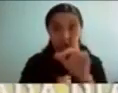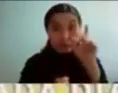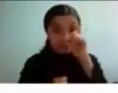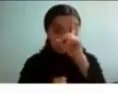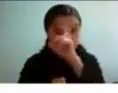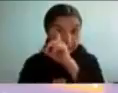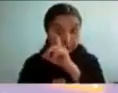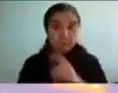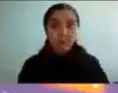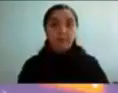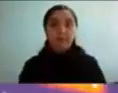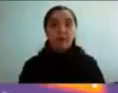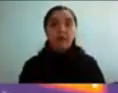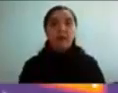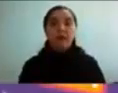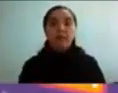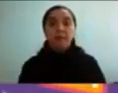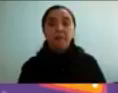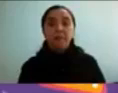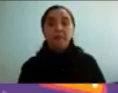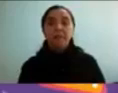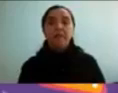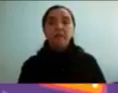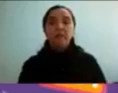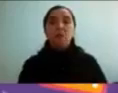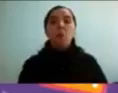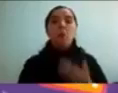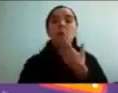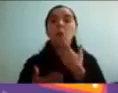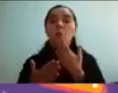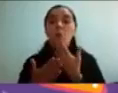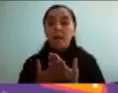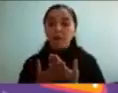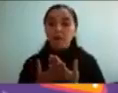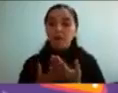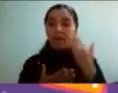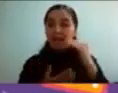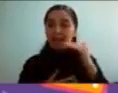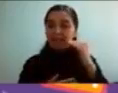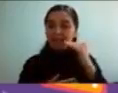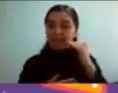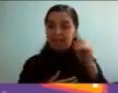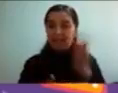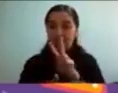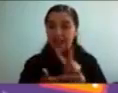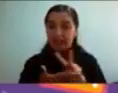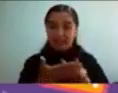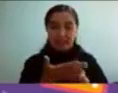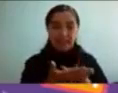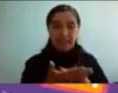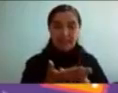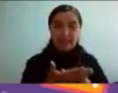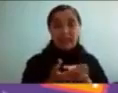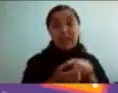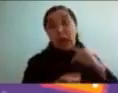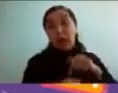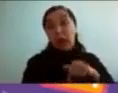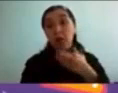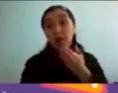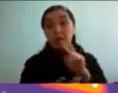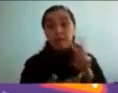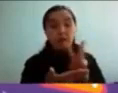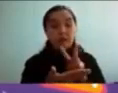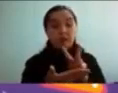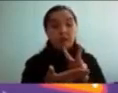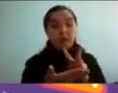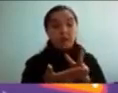cuando era chica y tenía que leer y son cosas que todavía me pasan estoy leyendo y de repente pasa un poco lo que decía Tomás de que se me